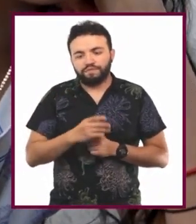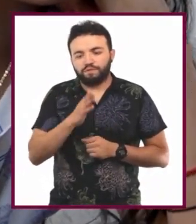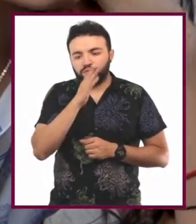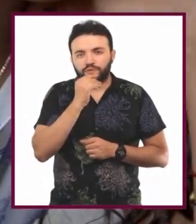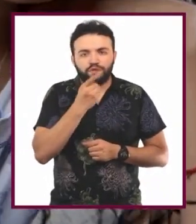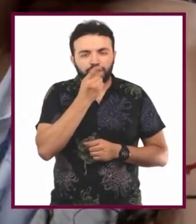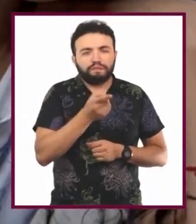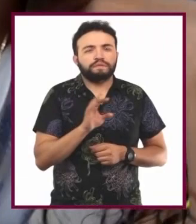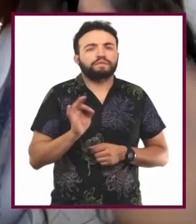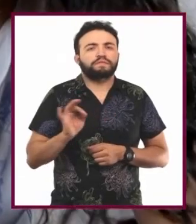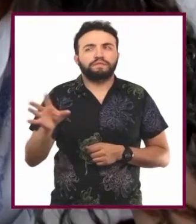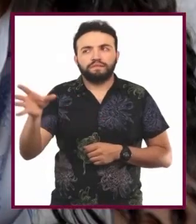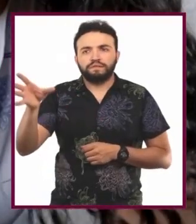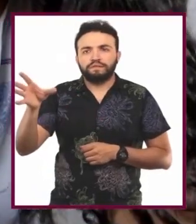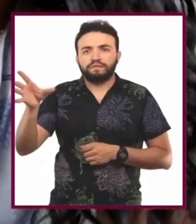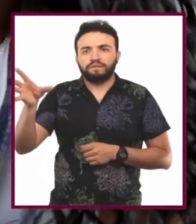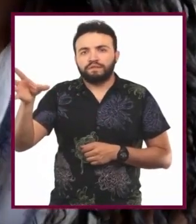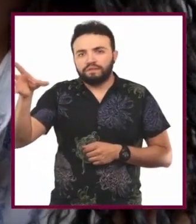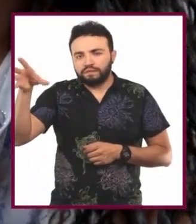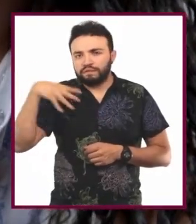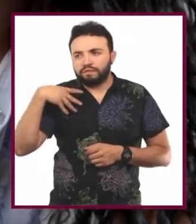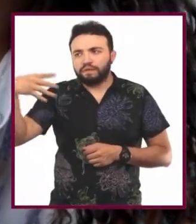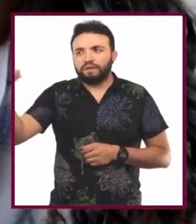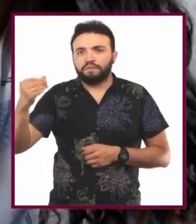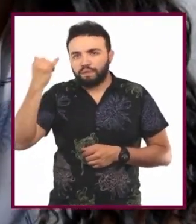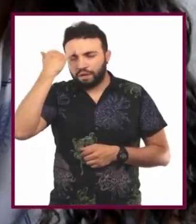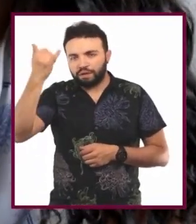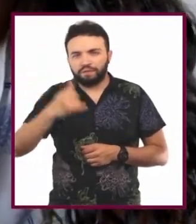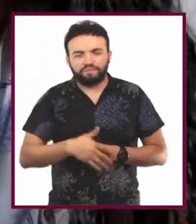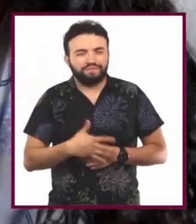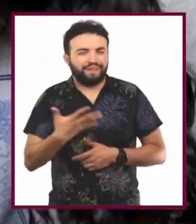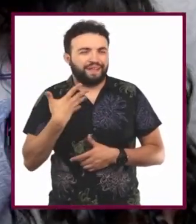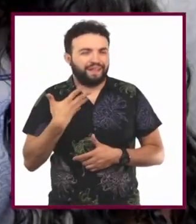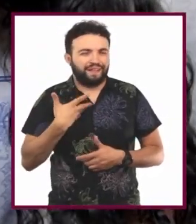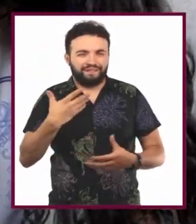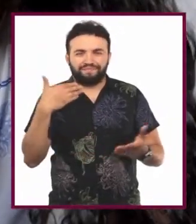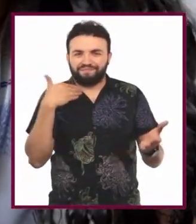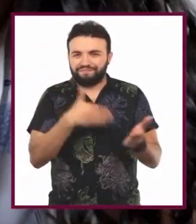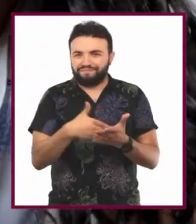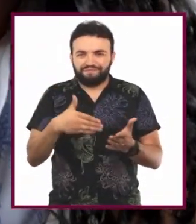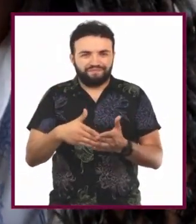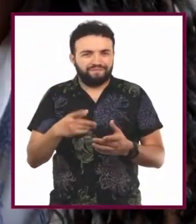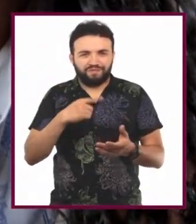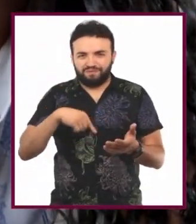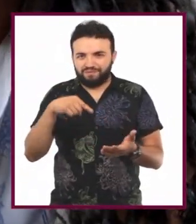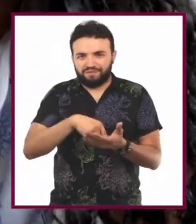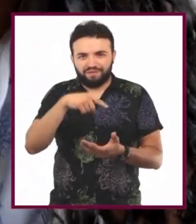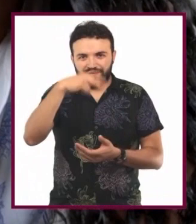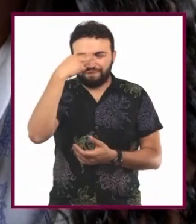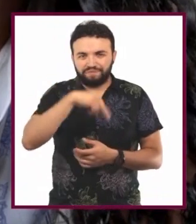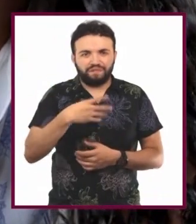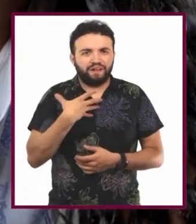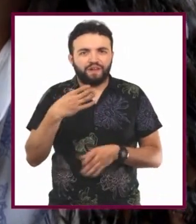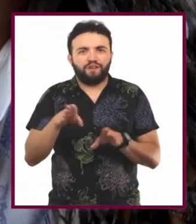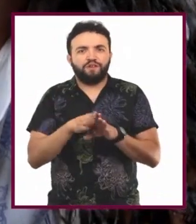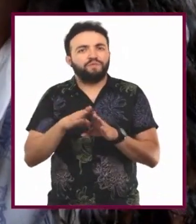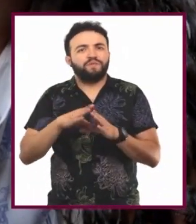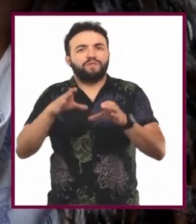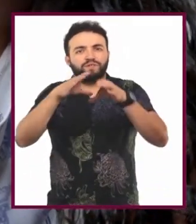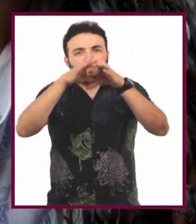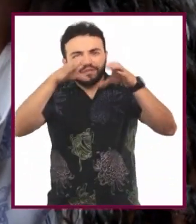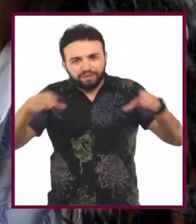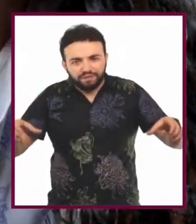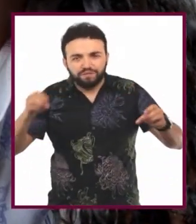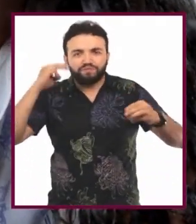te puedo decir. ¿Qué tal que me copies la idea? Ay, Julie. Hay miles de lugares aquí en México. Zonas antropológicas, museos,